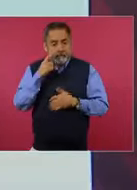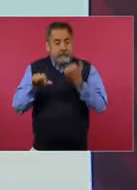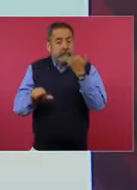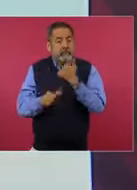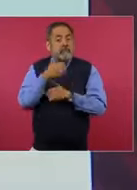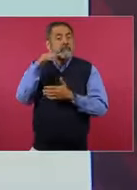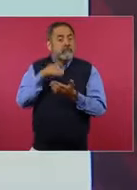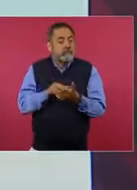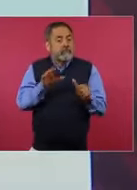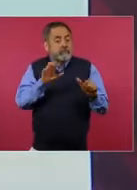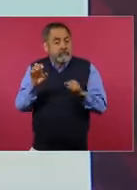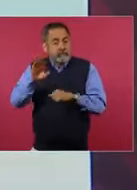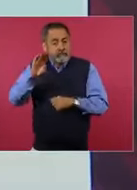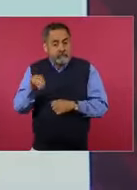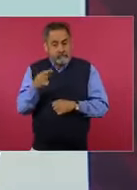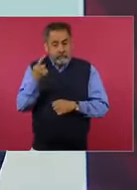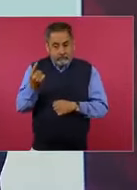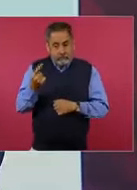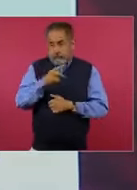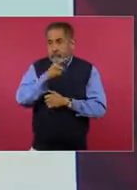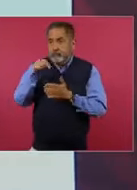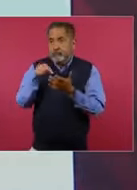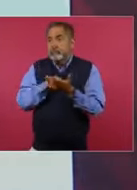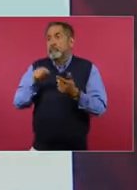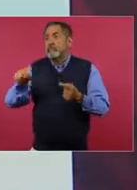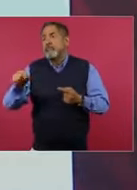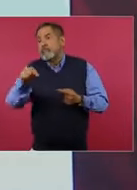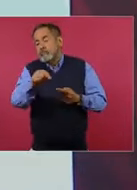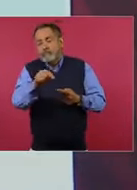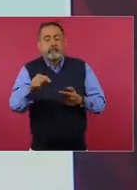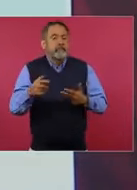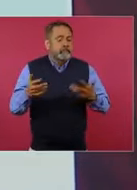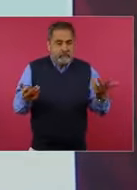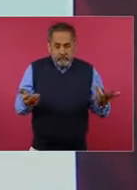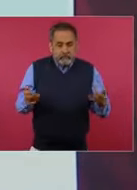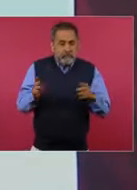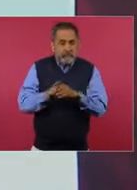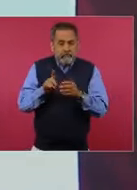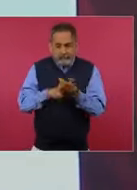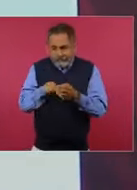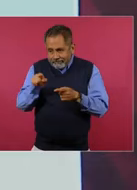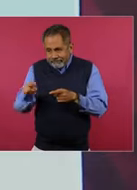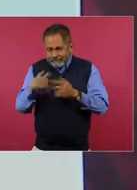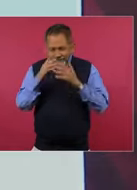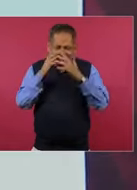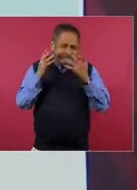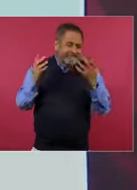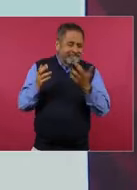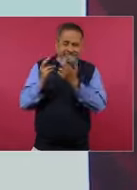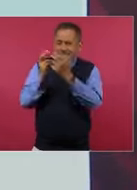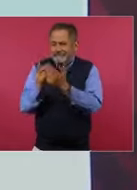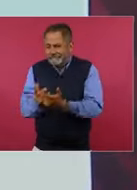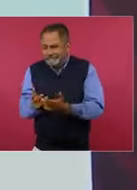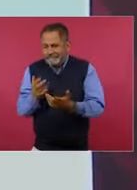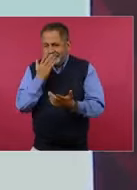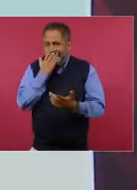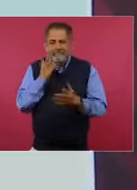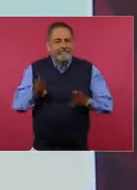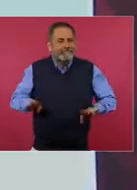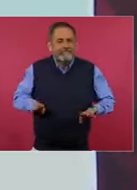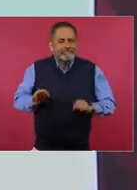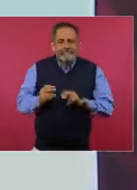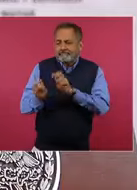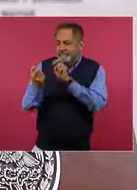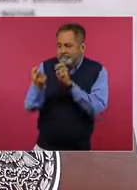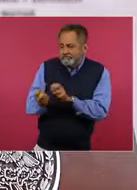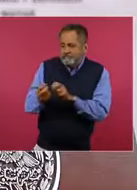692 centros de salud, muchos de ellos estaban en condiciones no óptimas para la atención